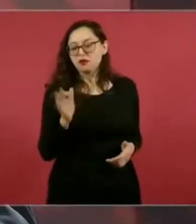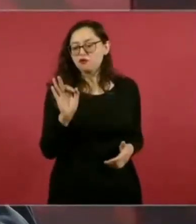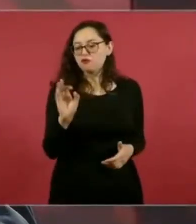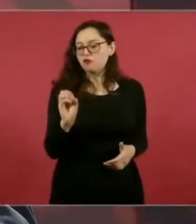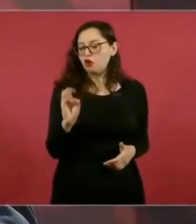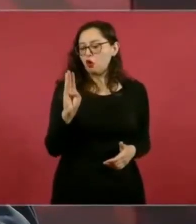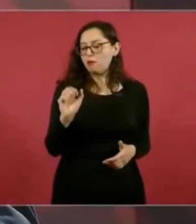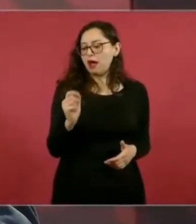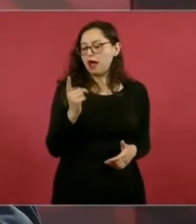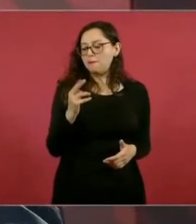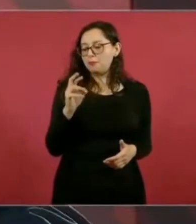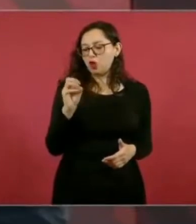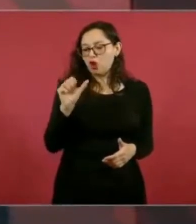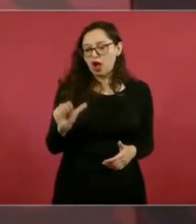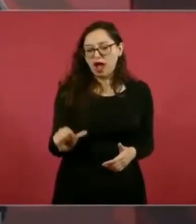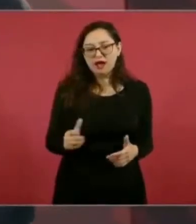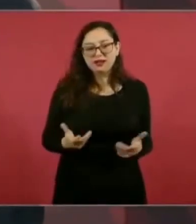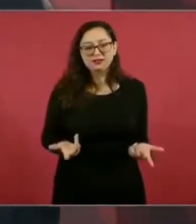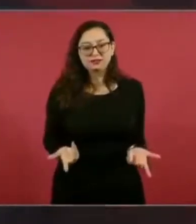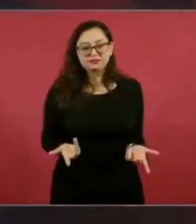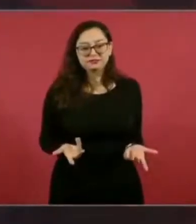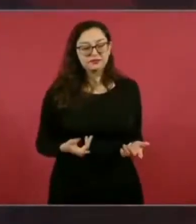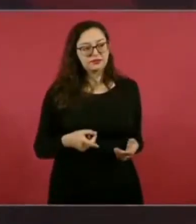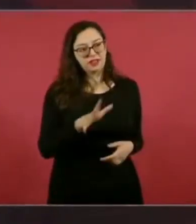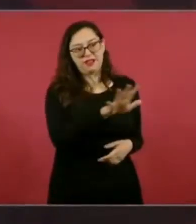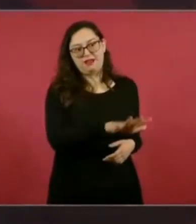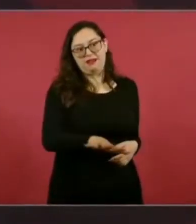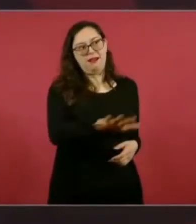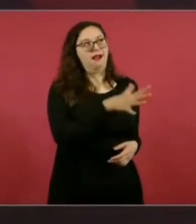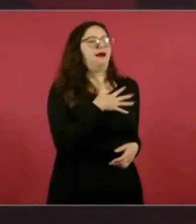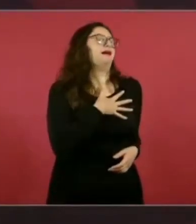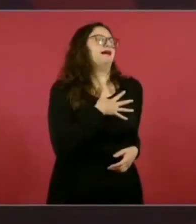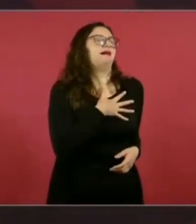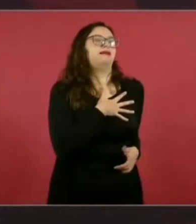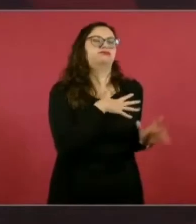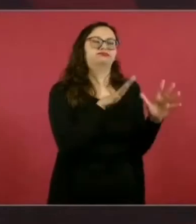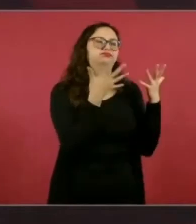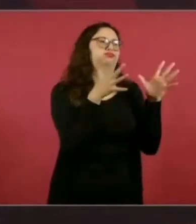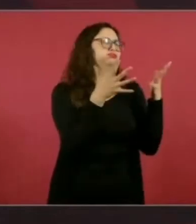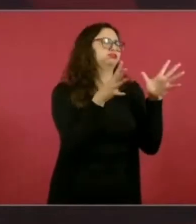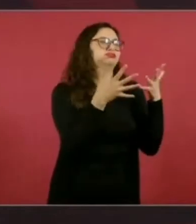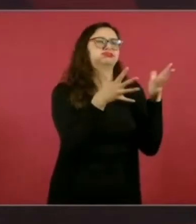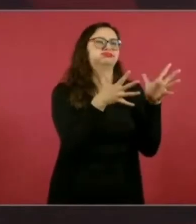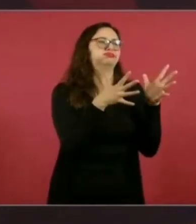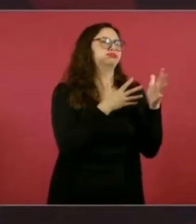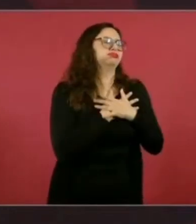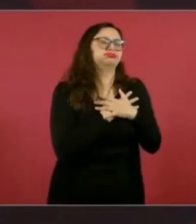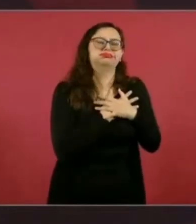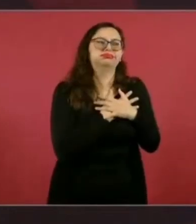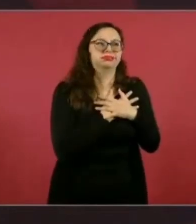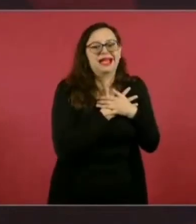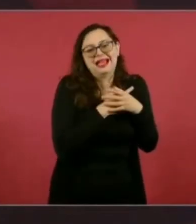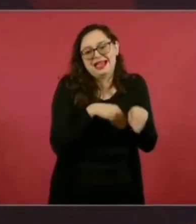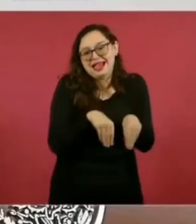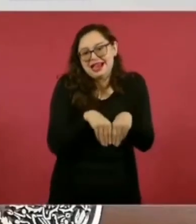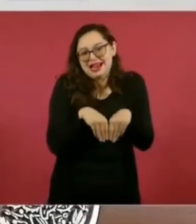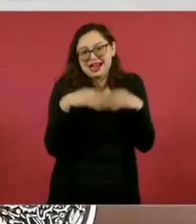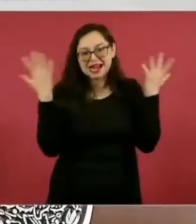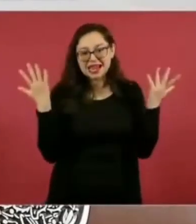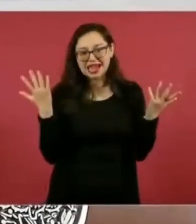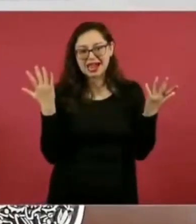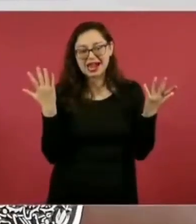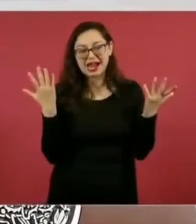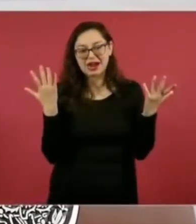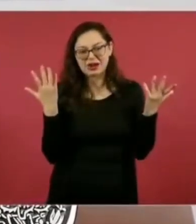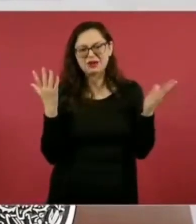y aplaudidores de la élite y también de los